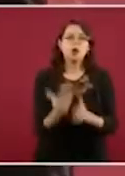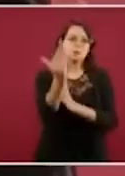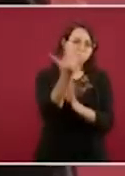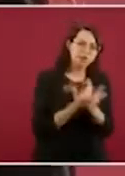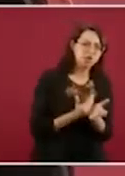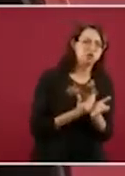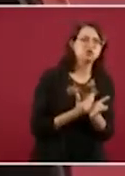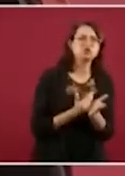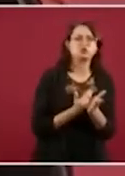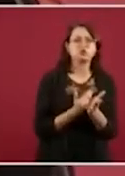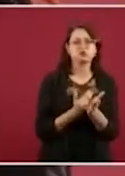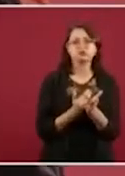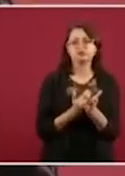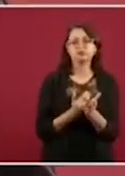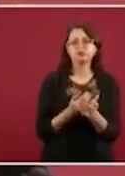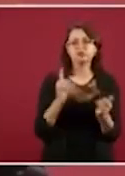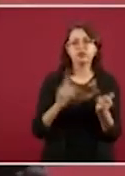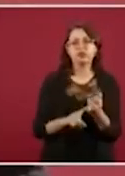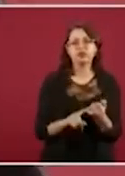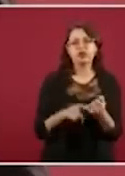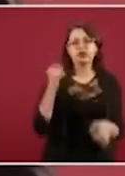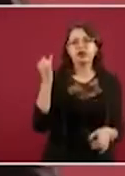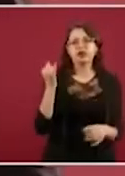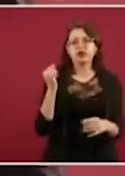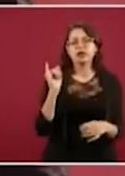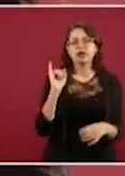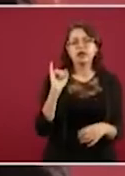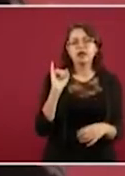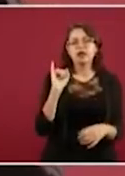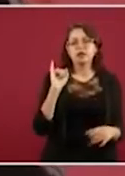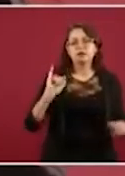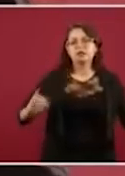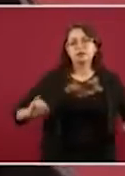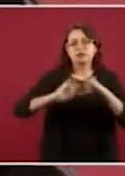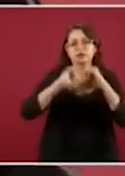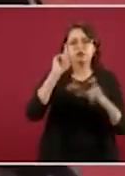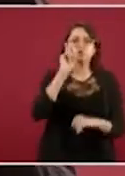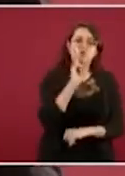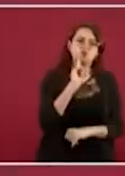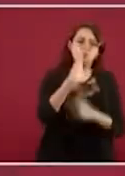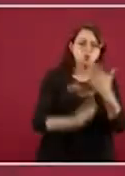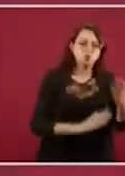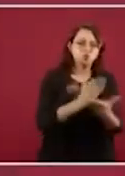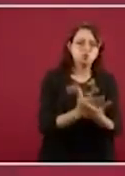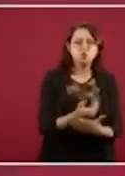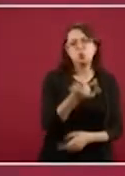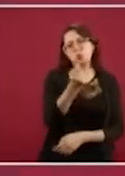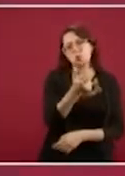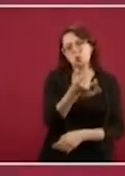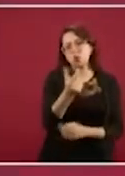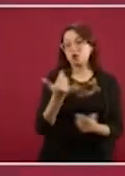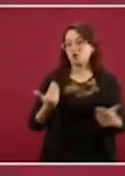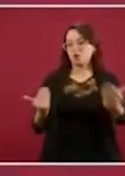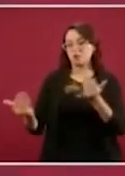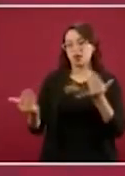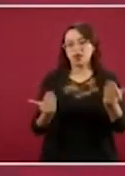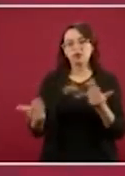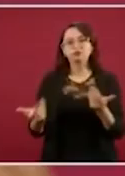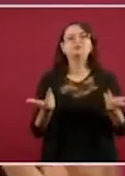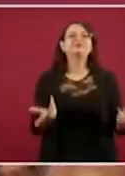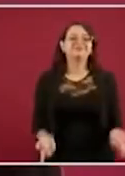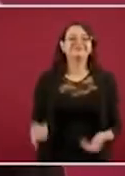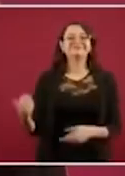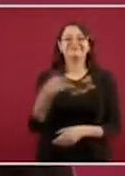o instituciones? El Instituto de las Mujeres, por ejemplo, tiene muy poquitas solicitudes aquí planteadas en proporción. Entonces,